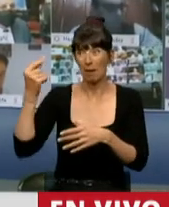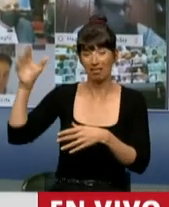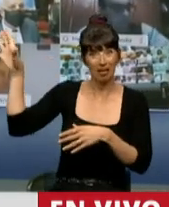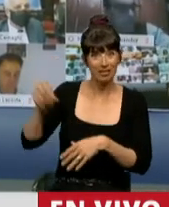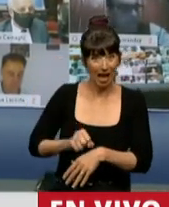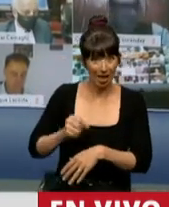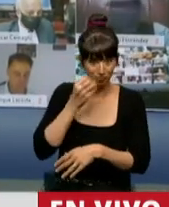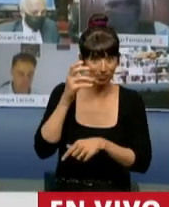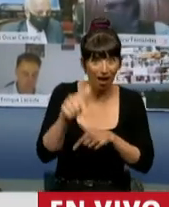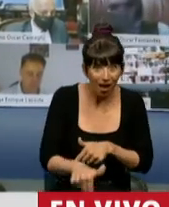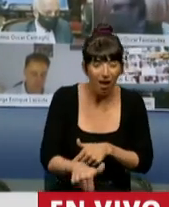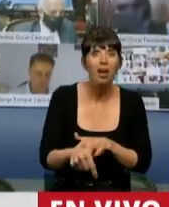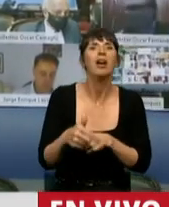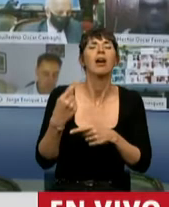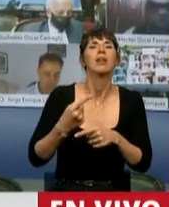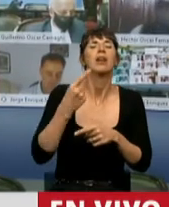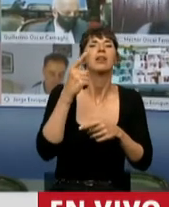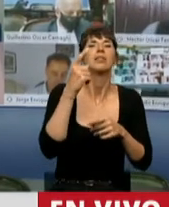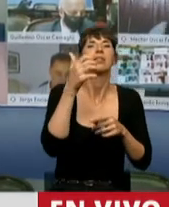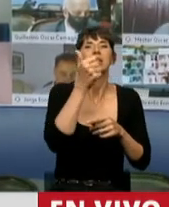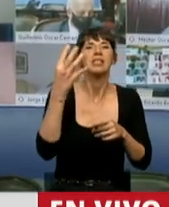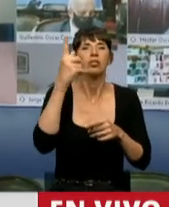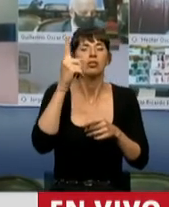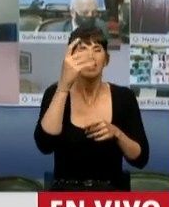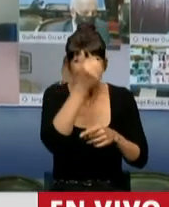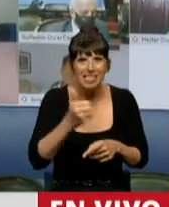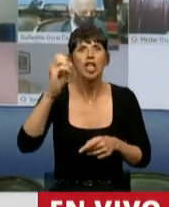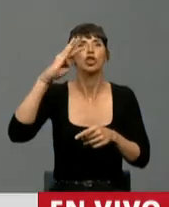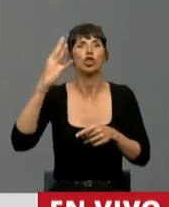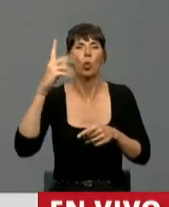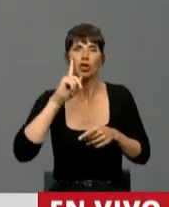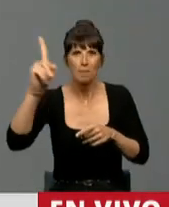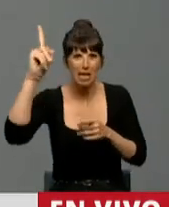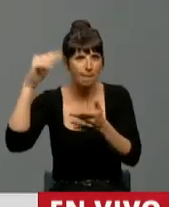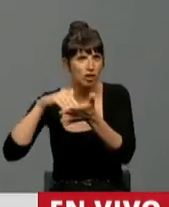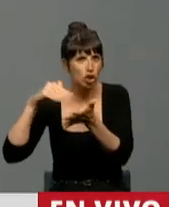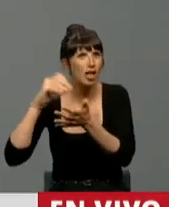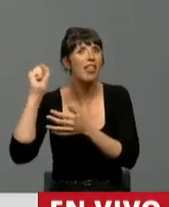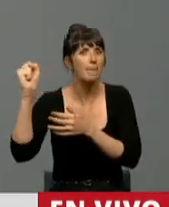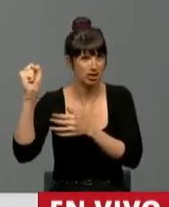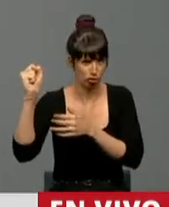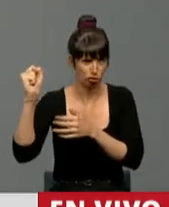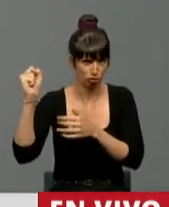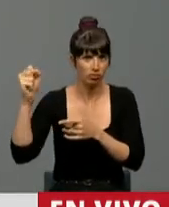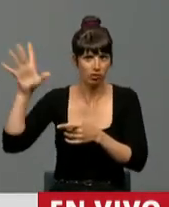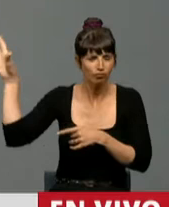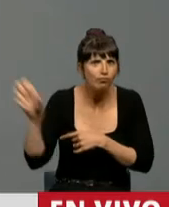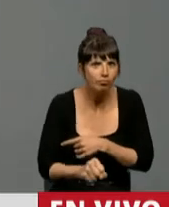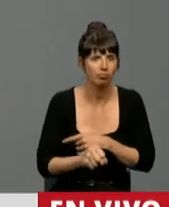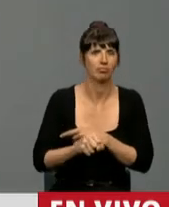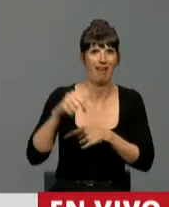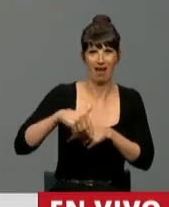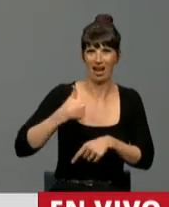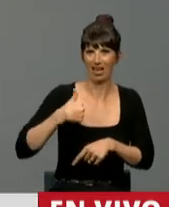produjo un ingreso de 104.000 millones de pesos que permitió, y eso lo reconoció la propia titular hoy del ANSES, que